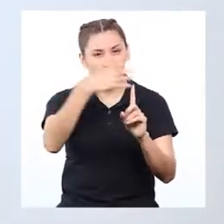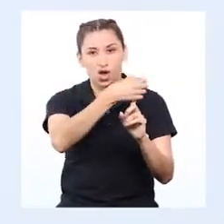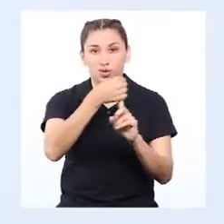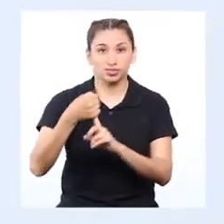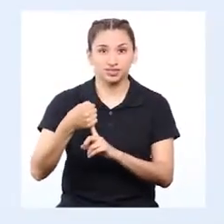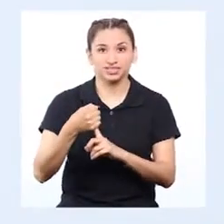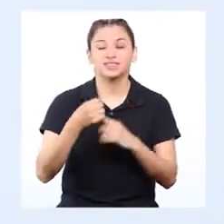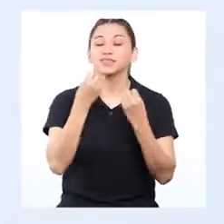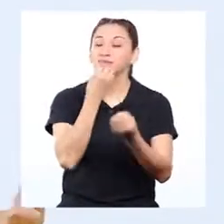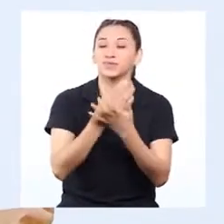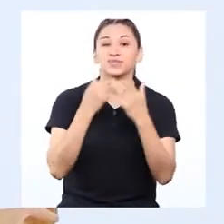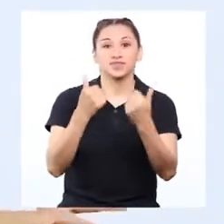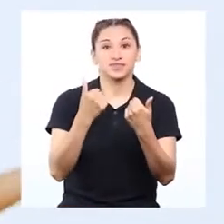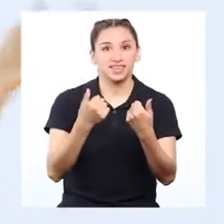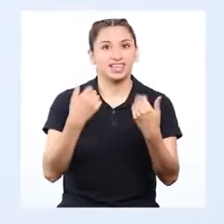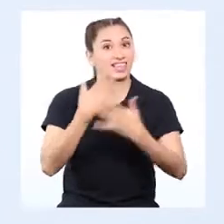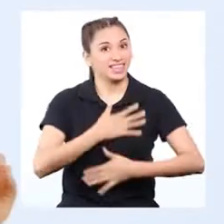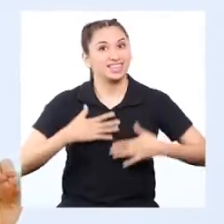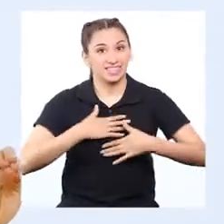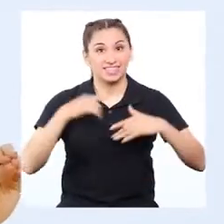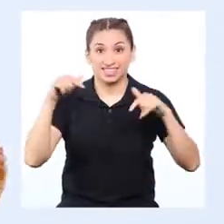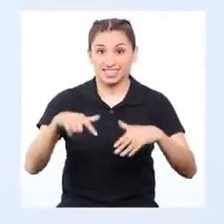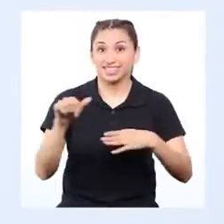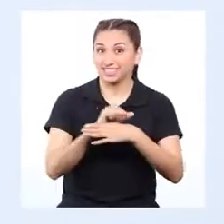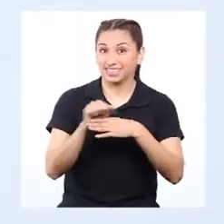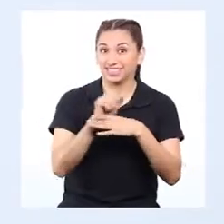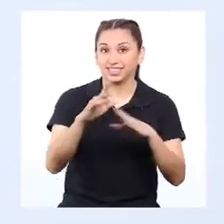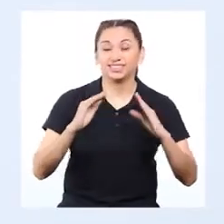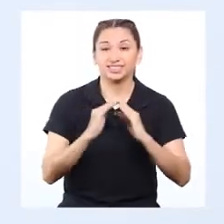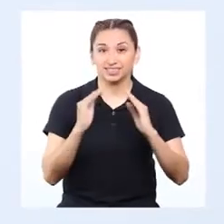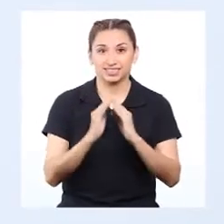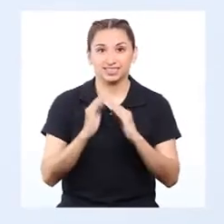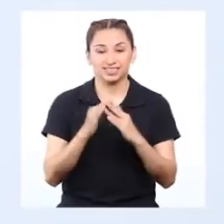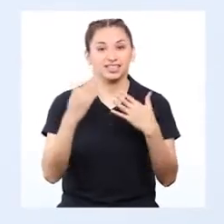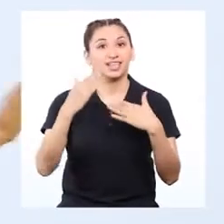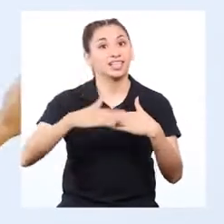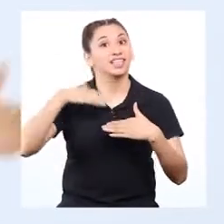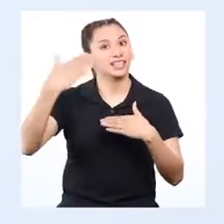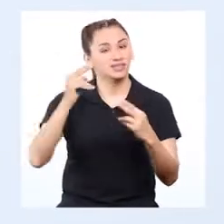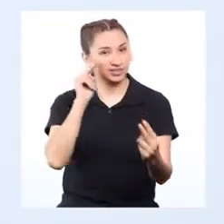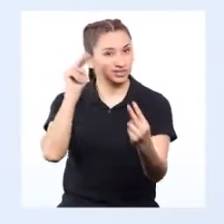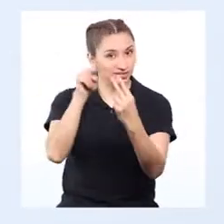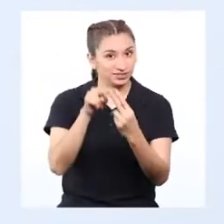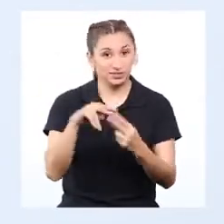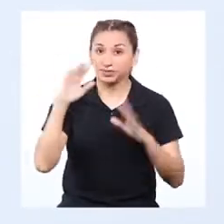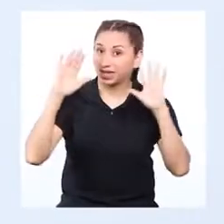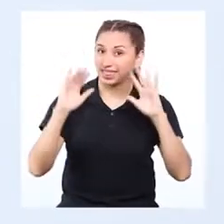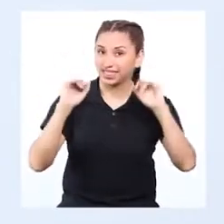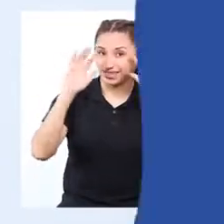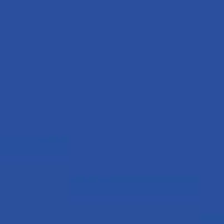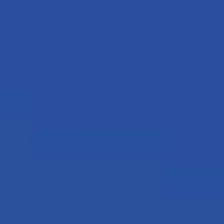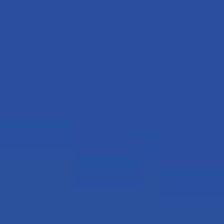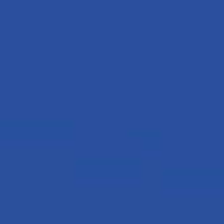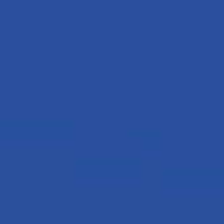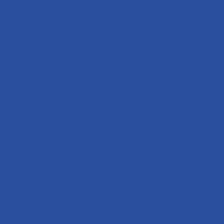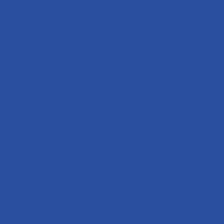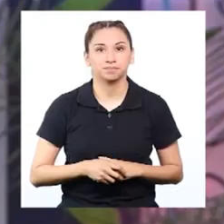chicas y chicos. Fue muy divertido practicar esto en casa. Así que, nos vemos la siguiente. ¡Adiós!